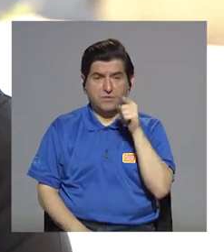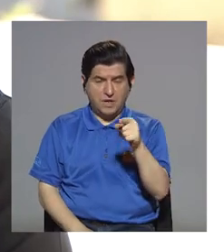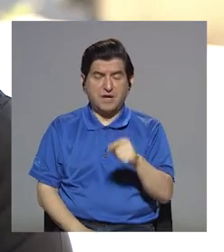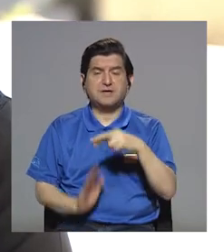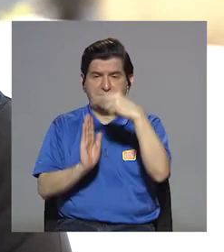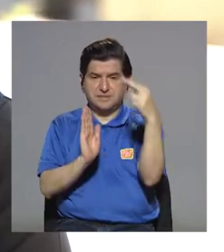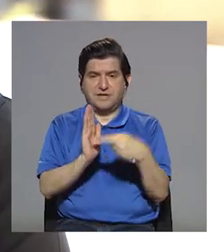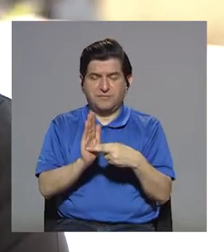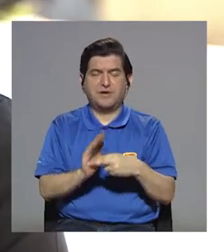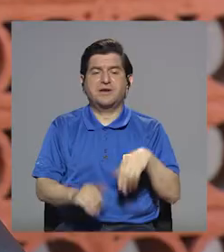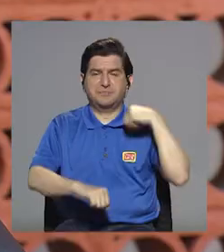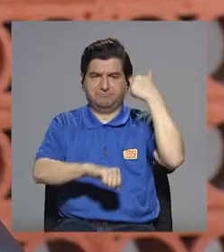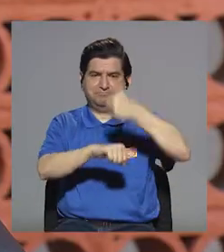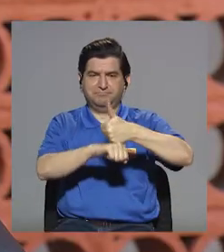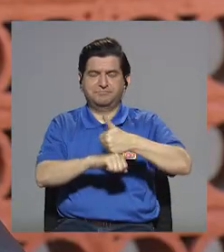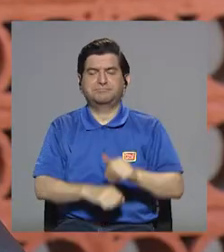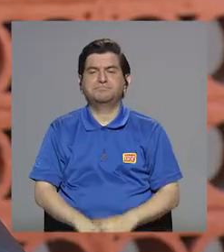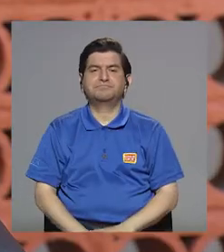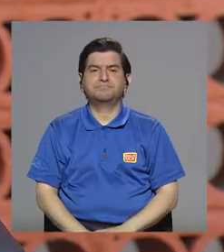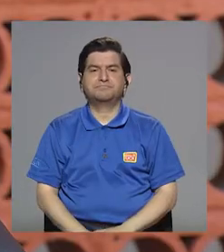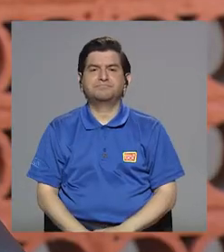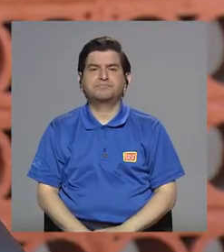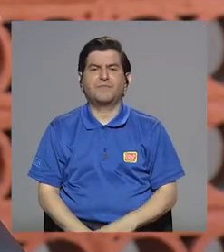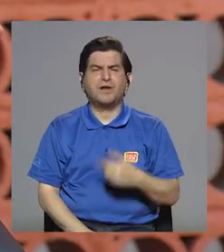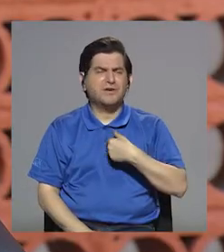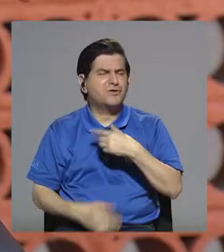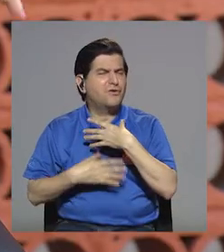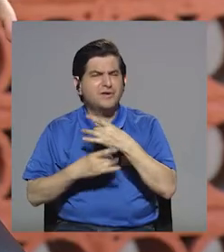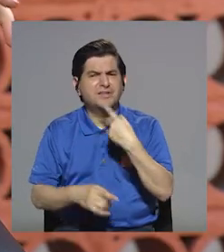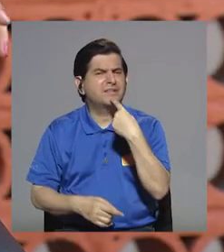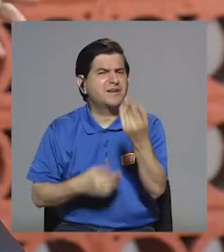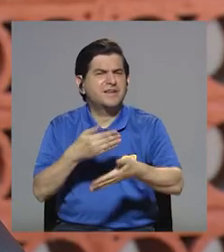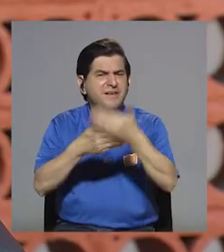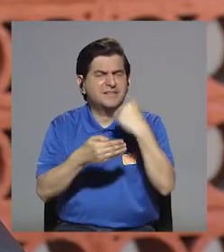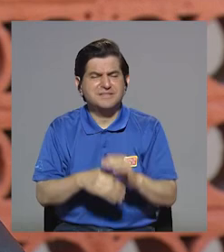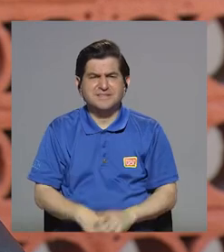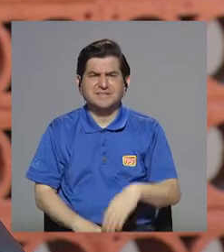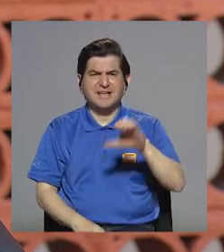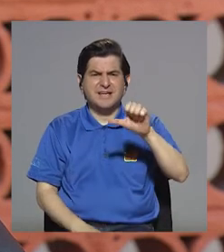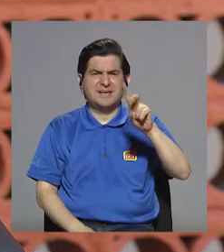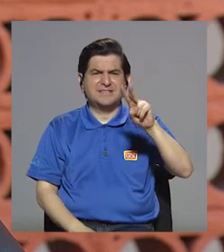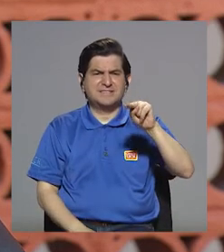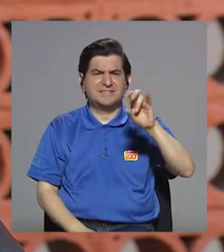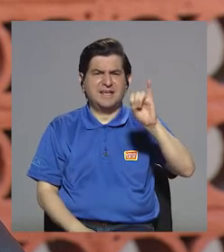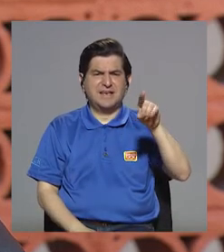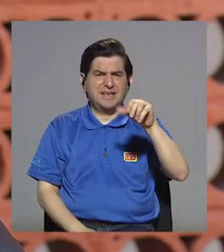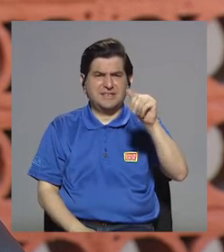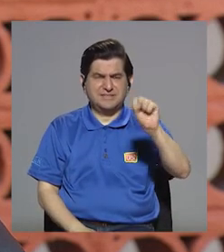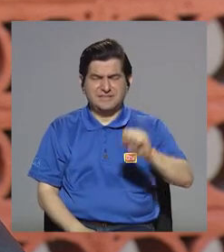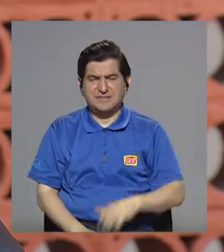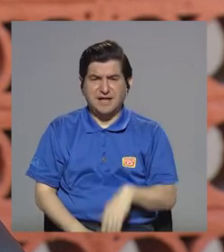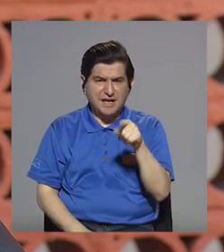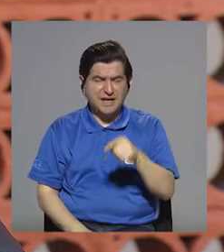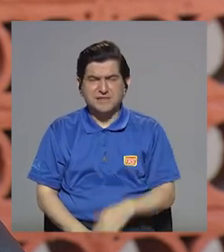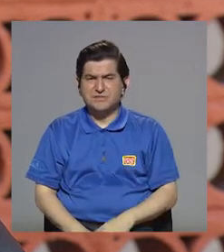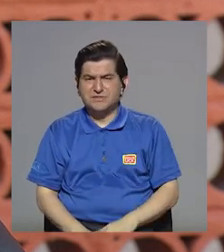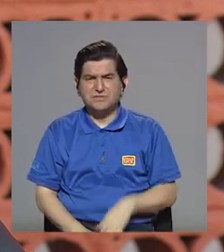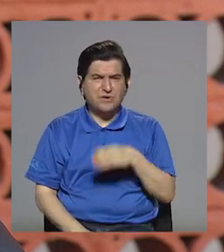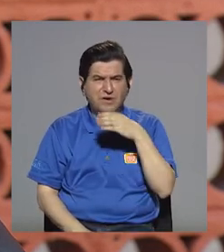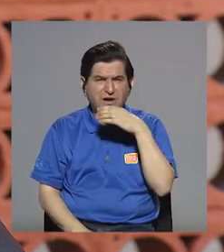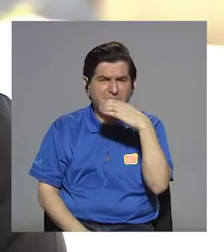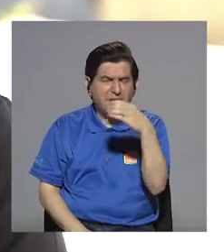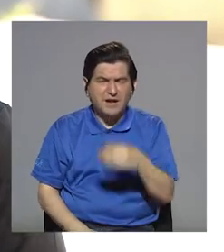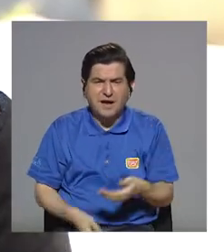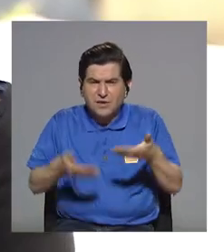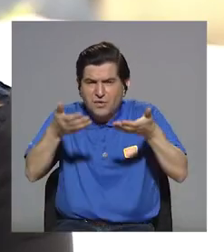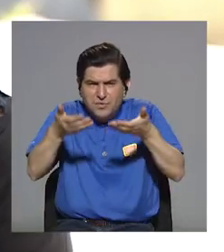reglamento. Ok, tengo curiosidad por eso que usted ha mencionado de ceniza. ¿Eso es cuando lo calientan para lo del peso, para calcular el peso